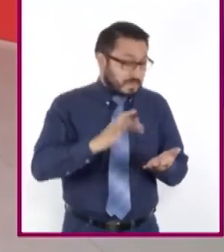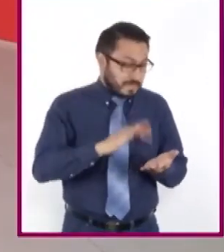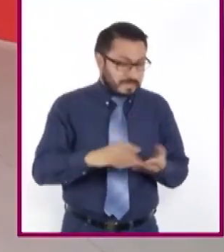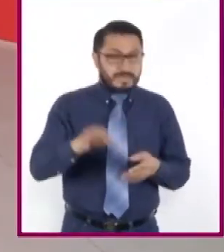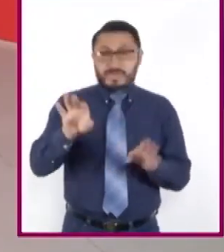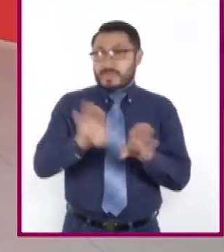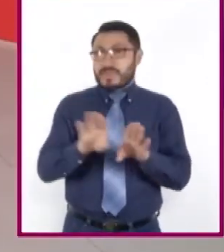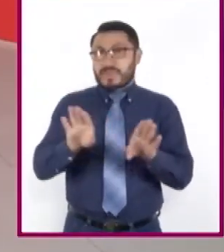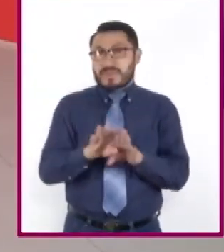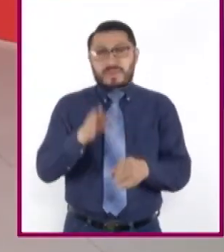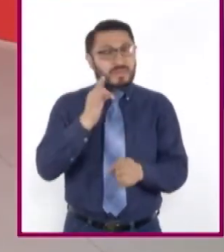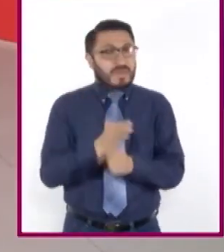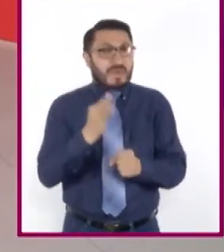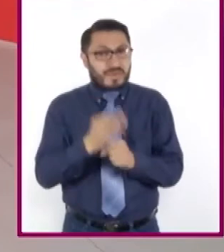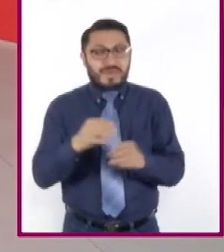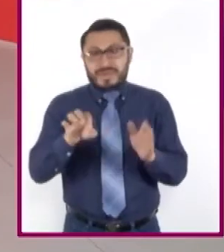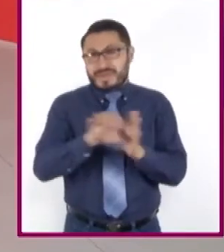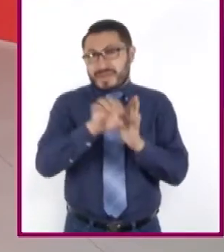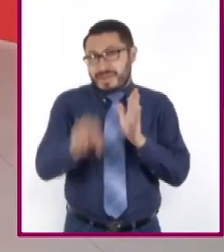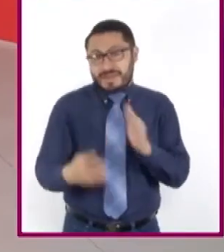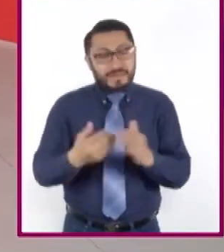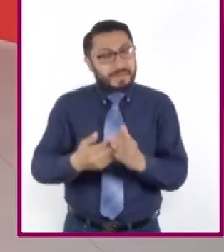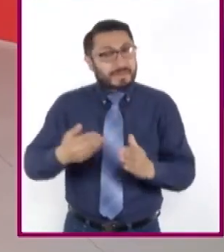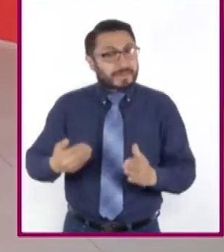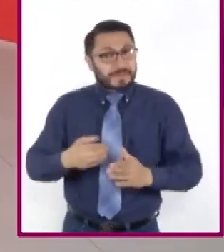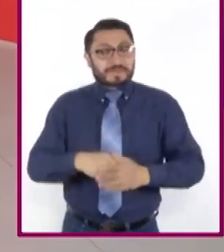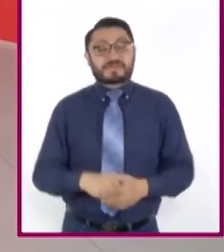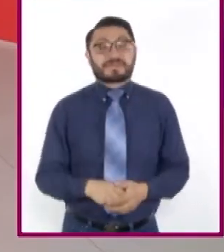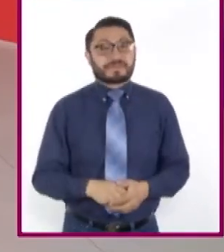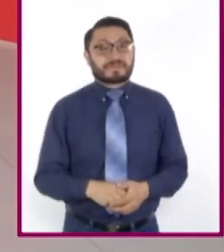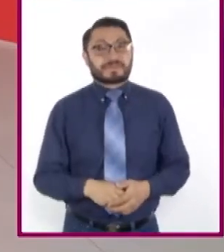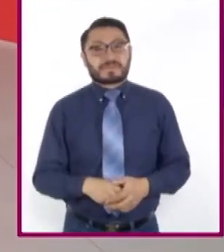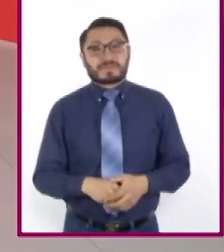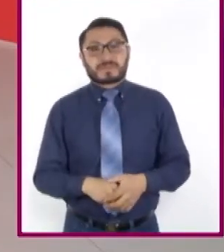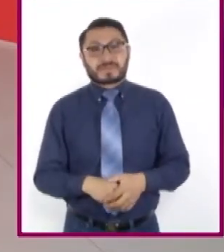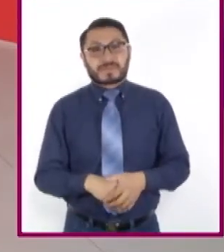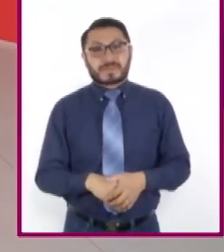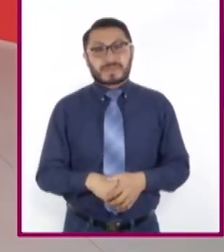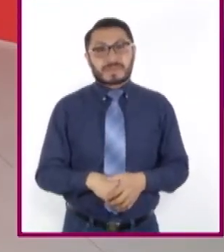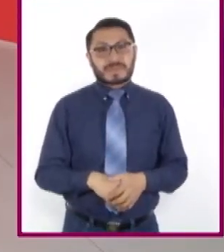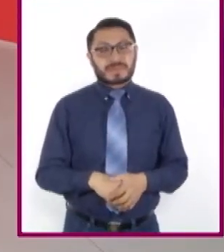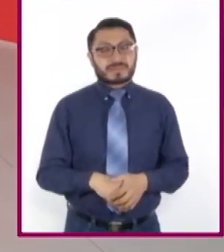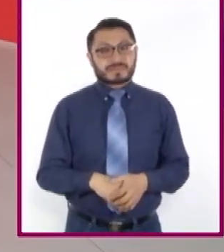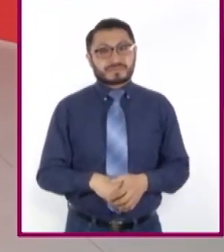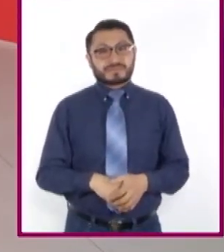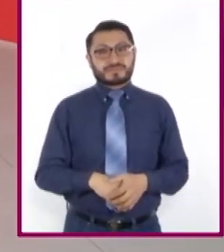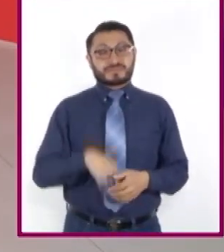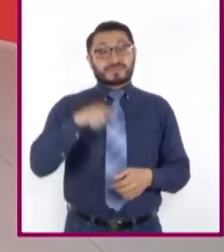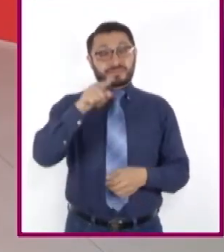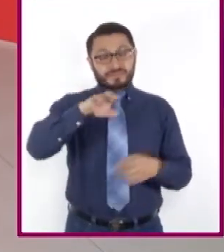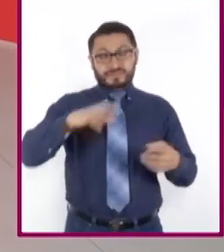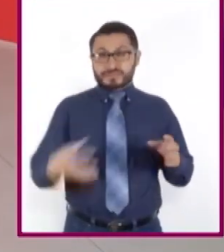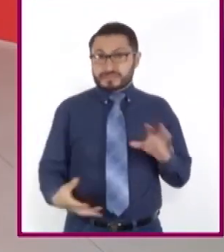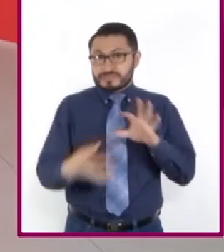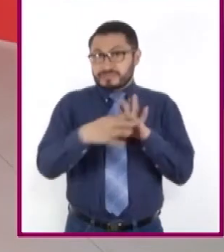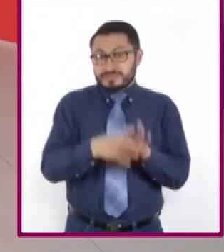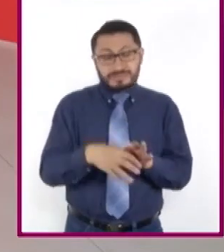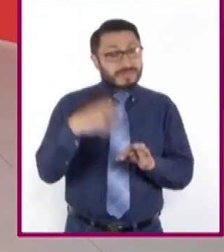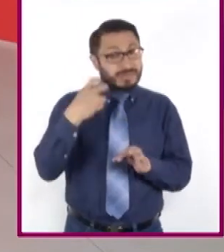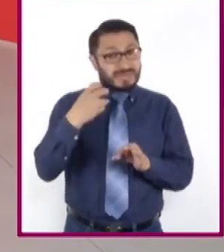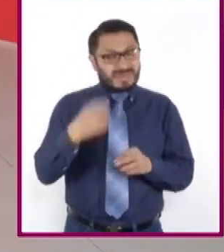haciendo con los ejemplos anteriores. Procuren relacionar esos momentos con lo que hoy vivimos.